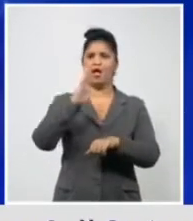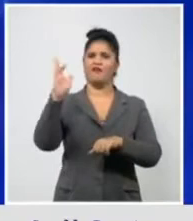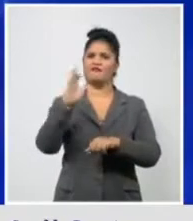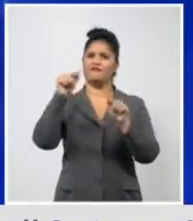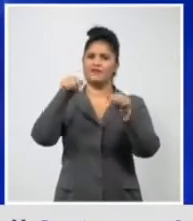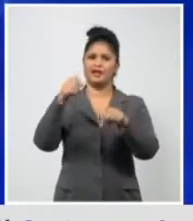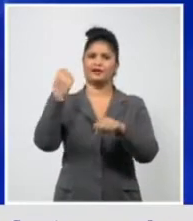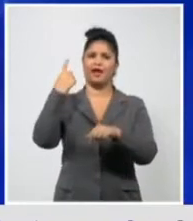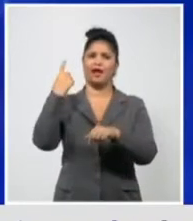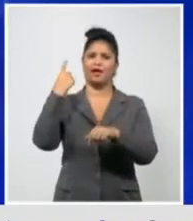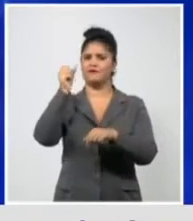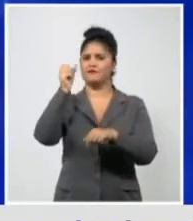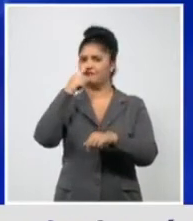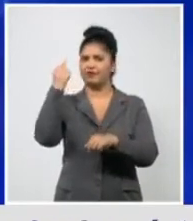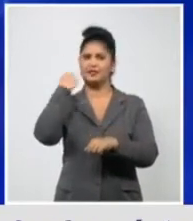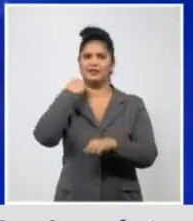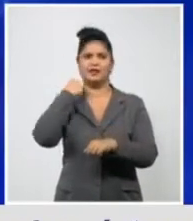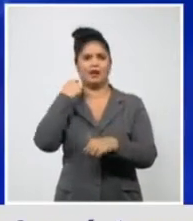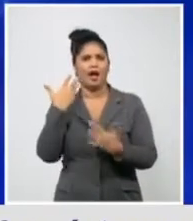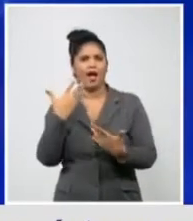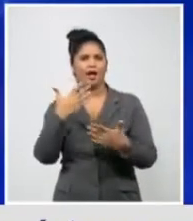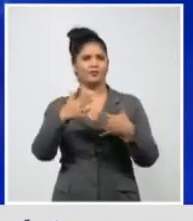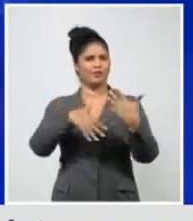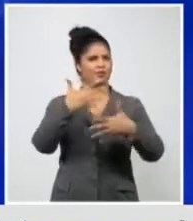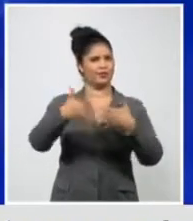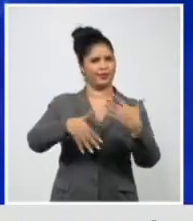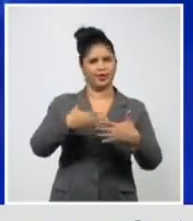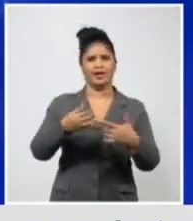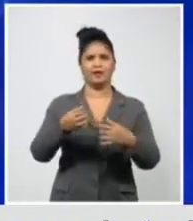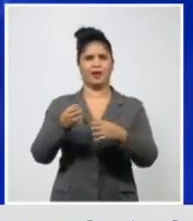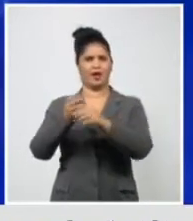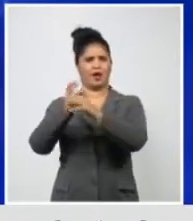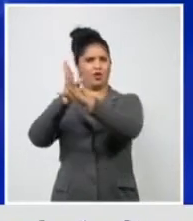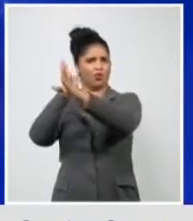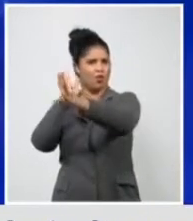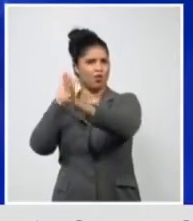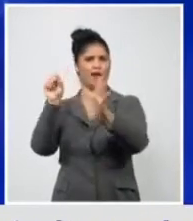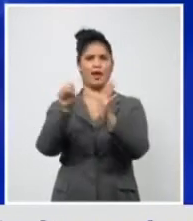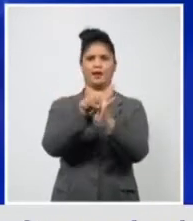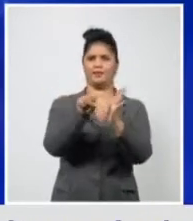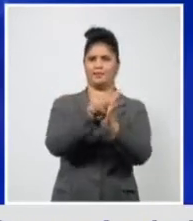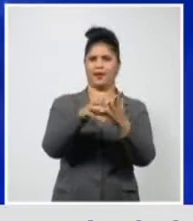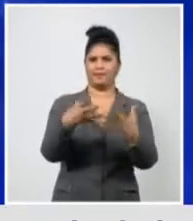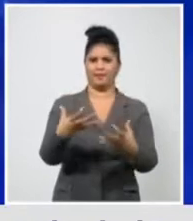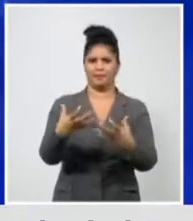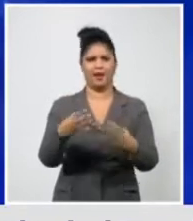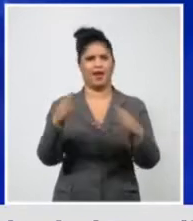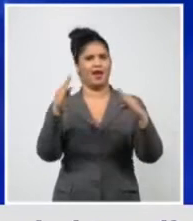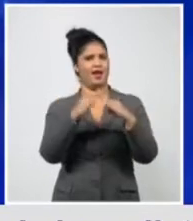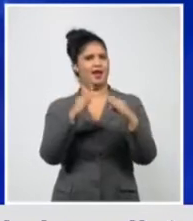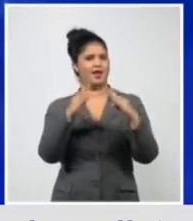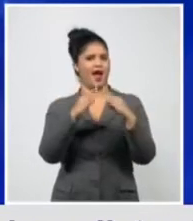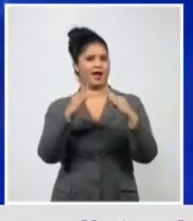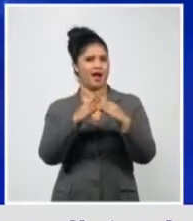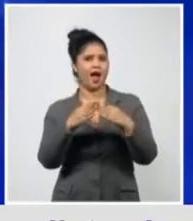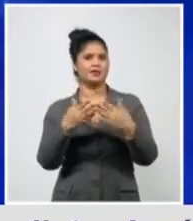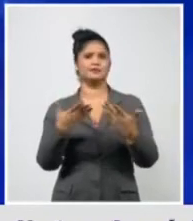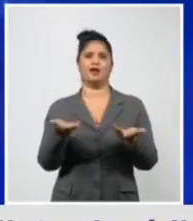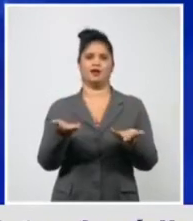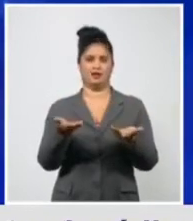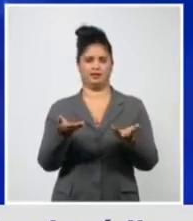en todo lo que no cumplimos, durante el fin de año, con el arribo de un grupo de viajeros, que,